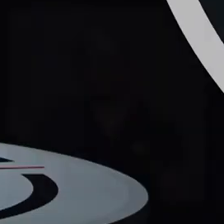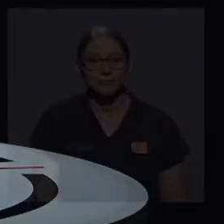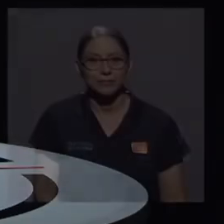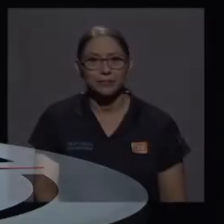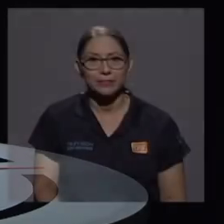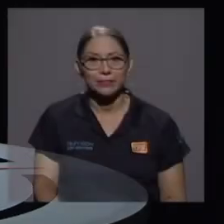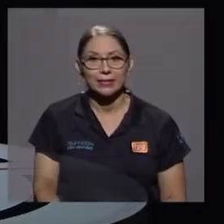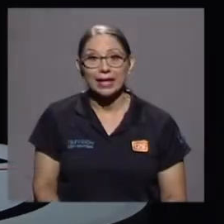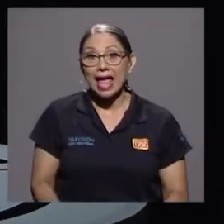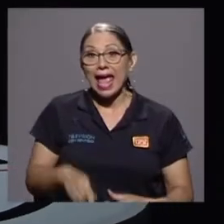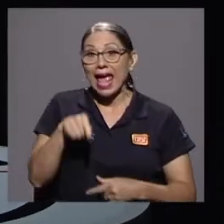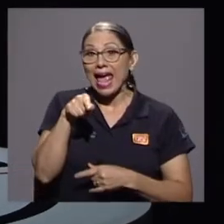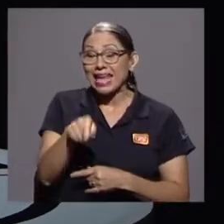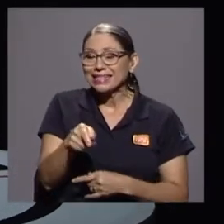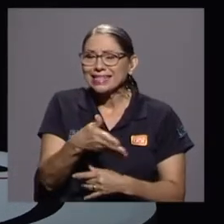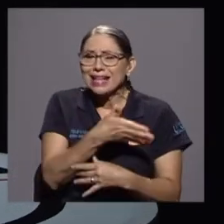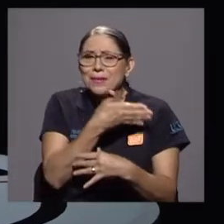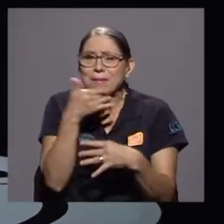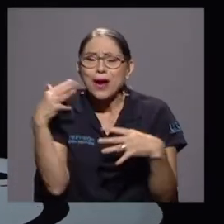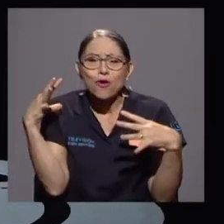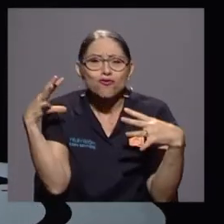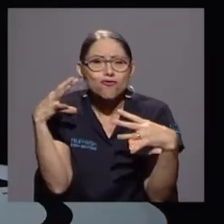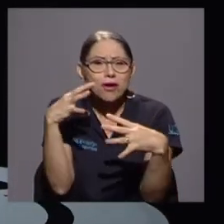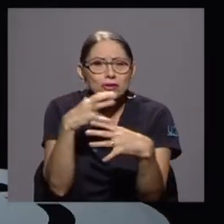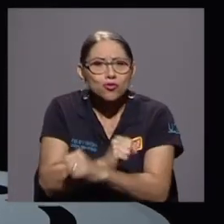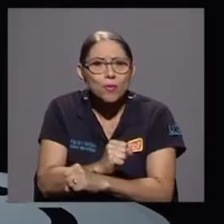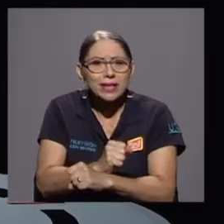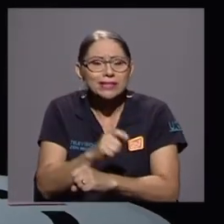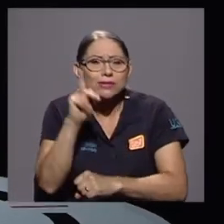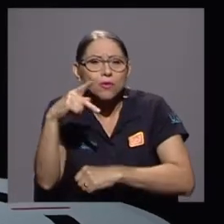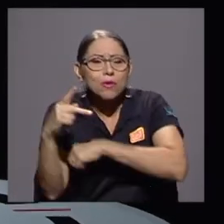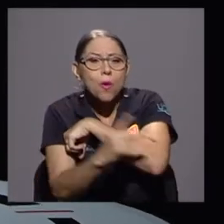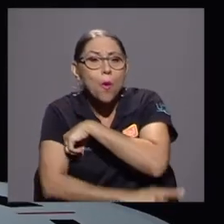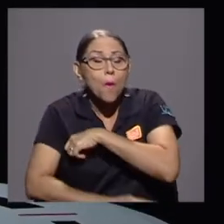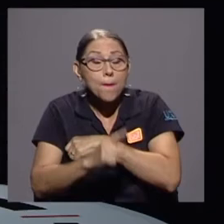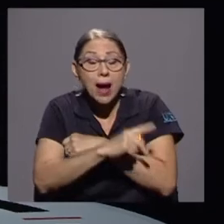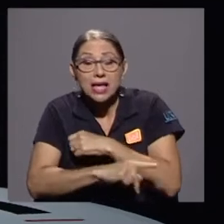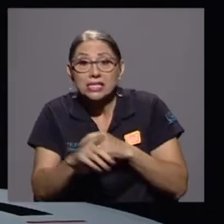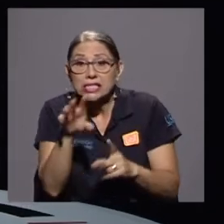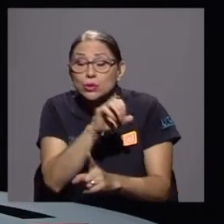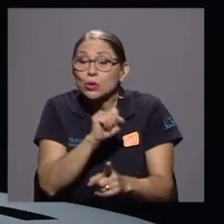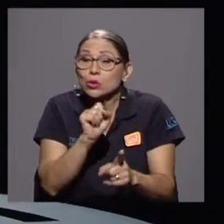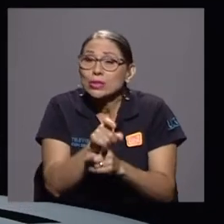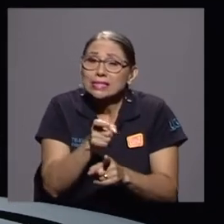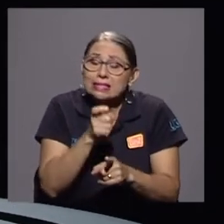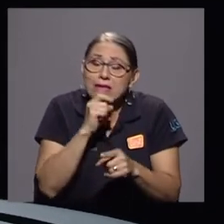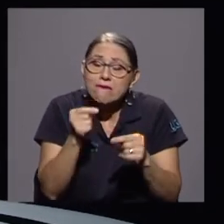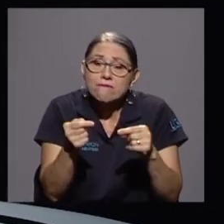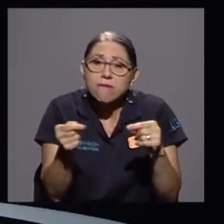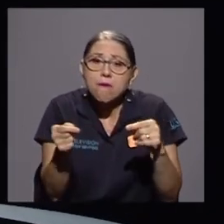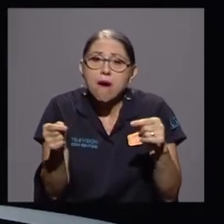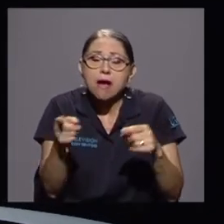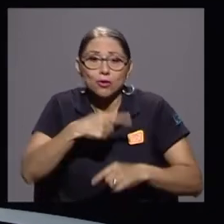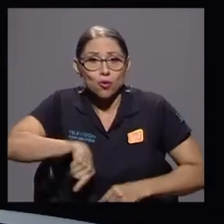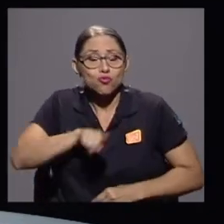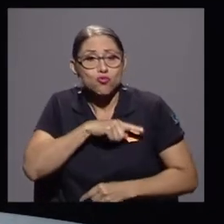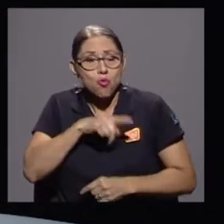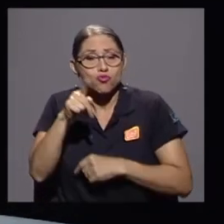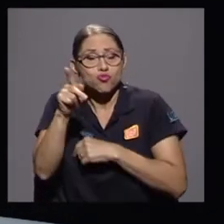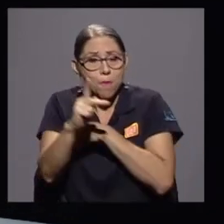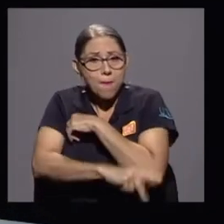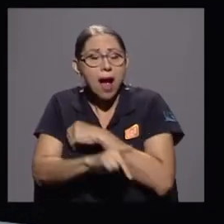Este es el mejor resumen que podemos tener sobre un país paradójico. Somos un país paradójico.